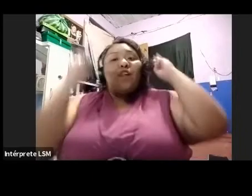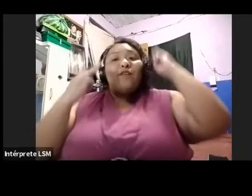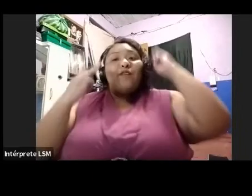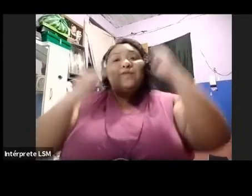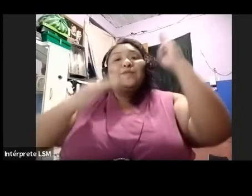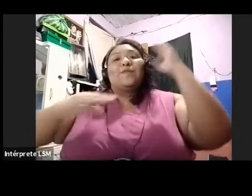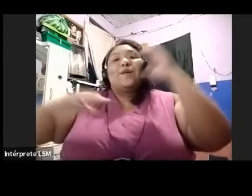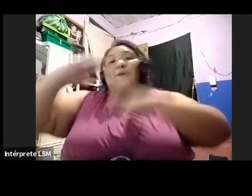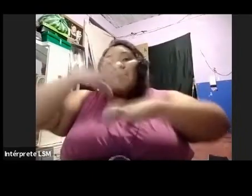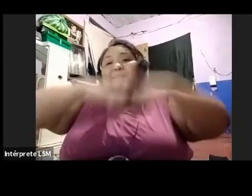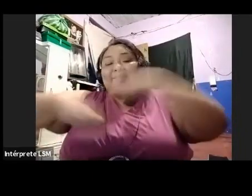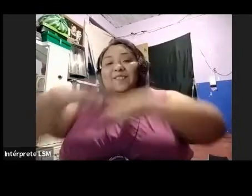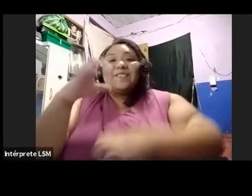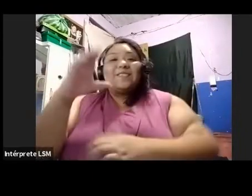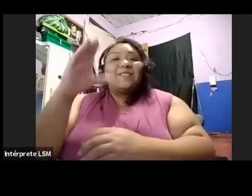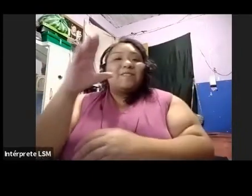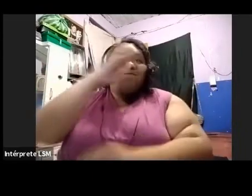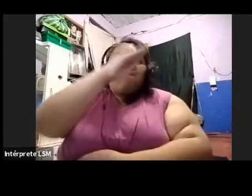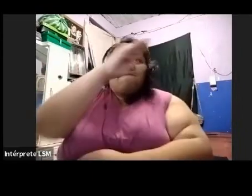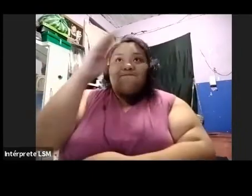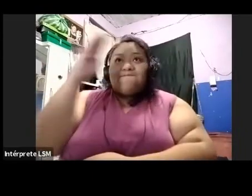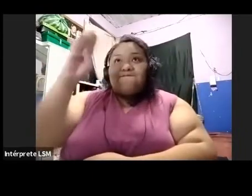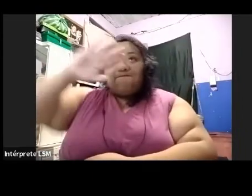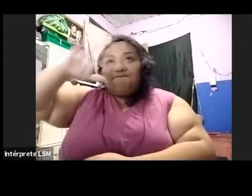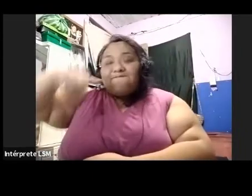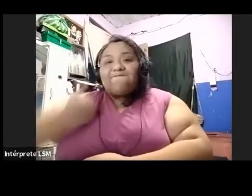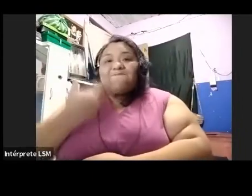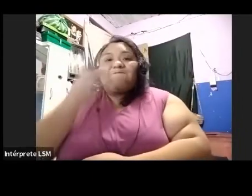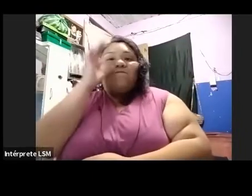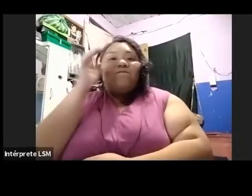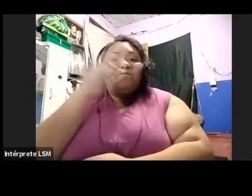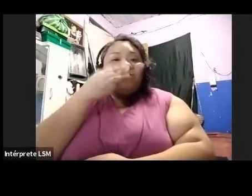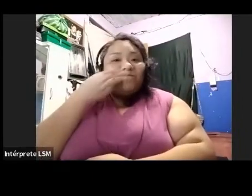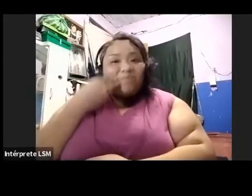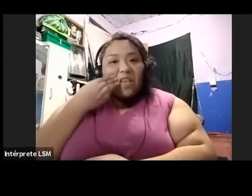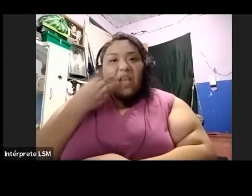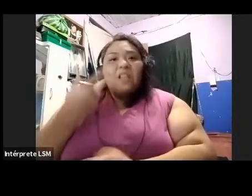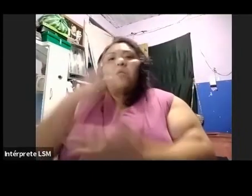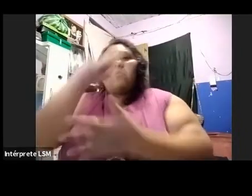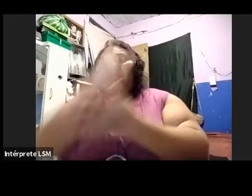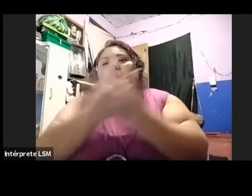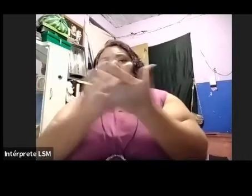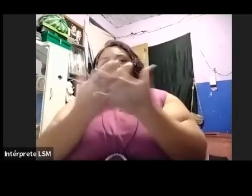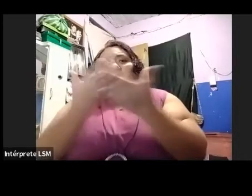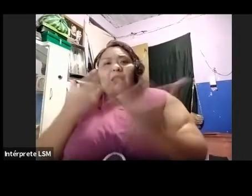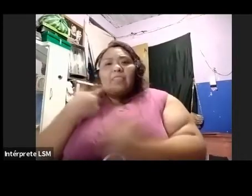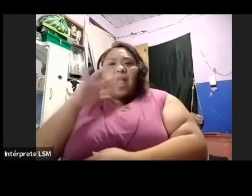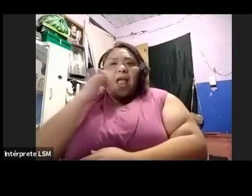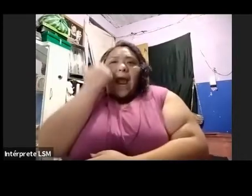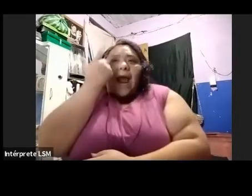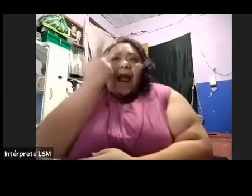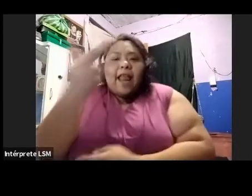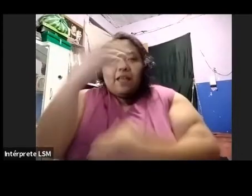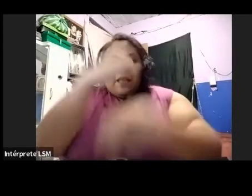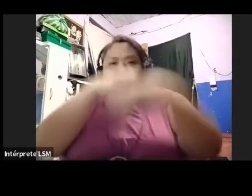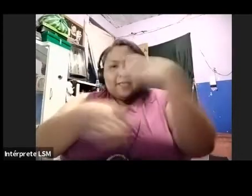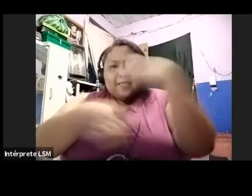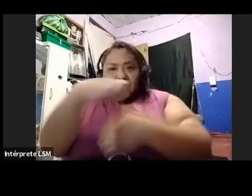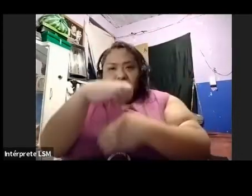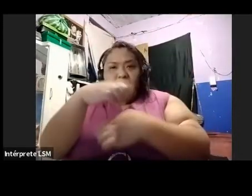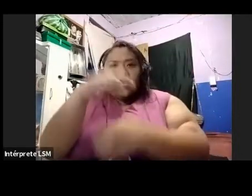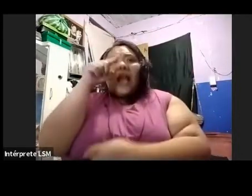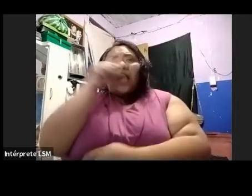Carlos Monsiváis, desde su programa Te queremos en el Estanquillo, que es un programa que atiende a personas con